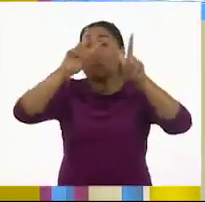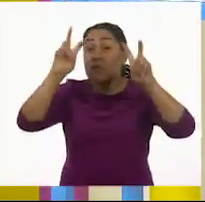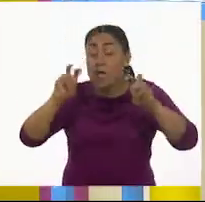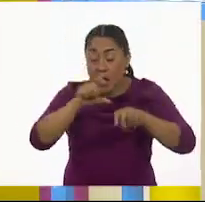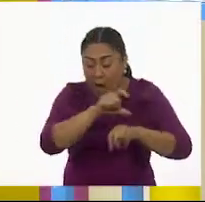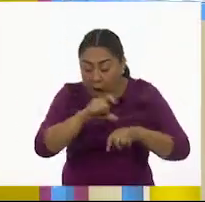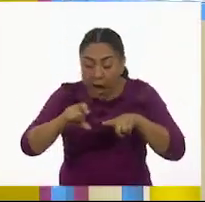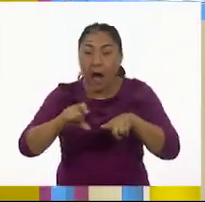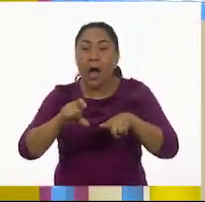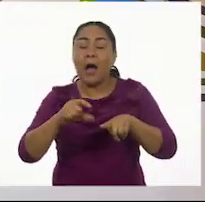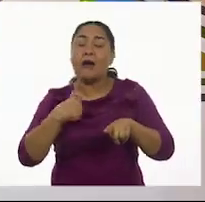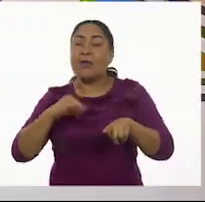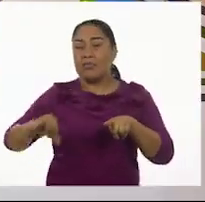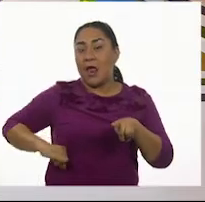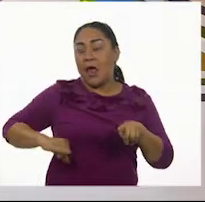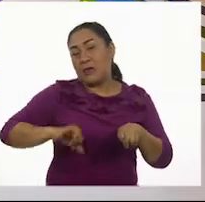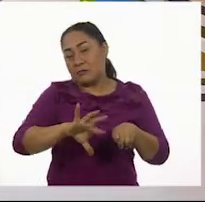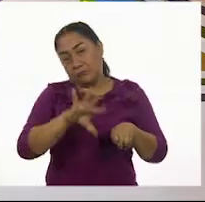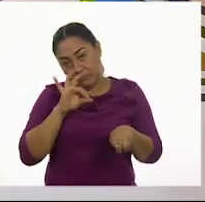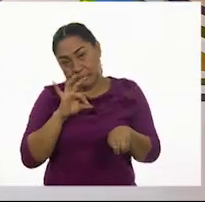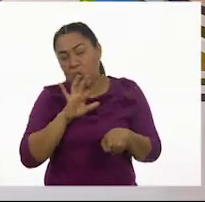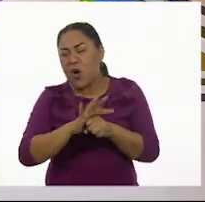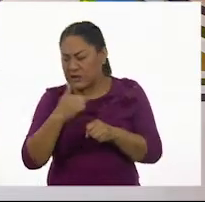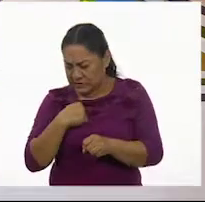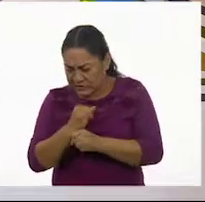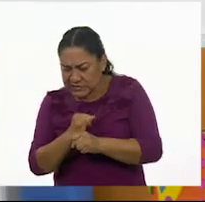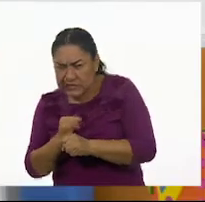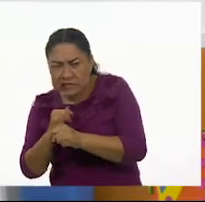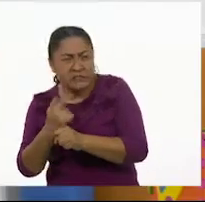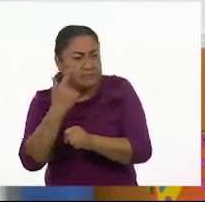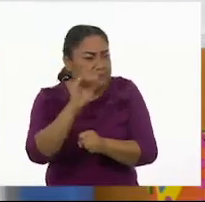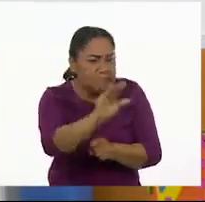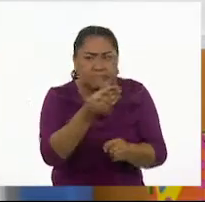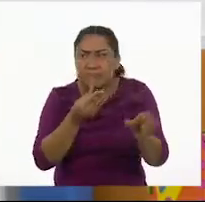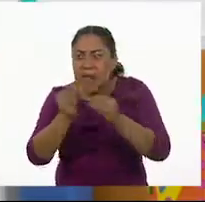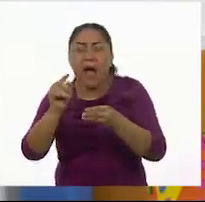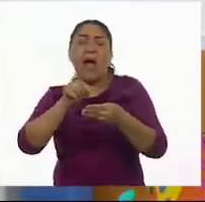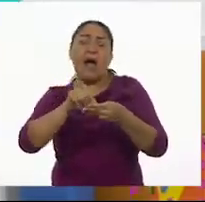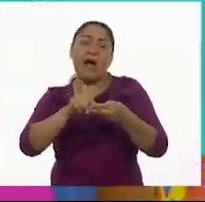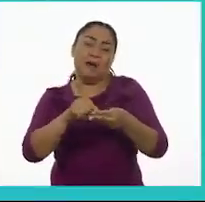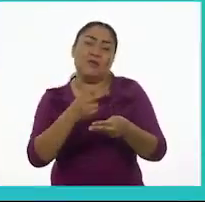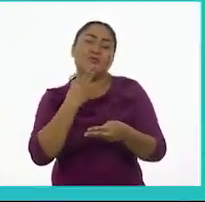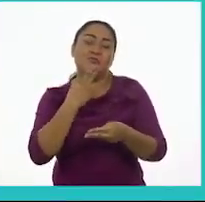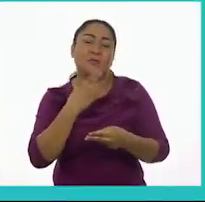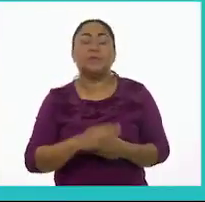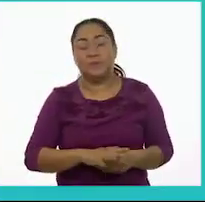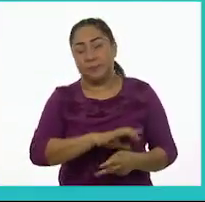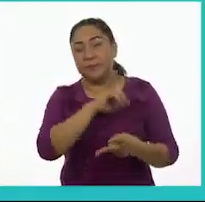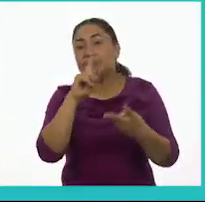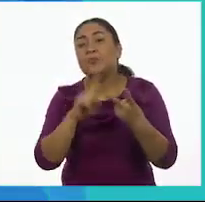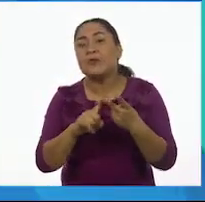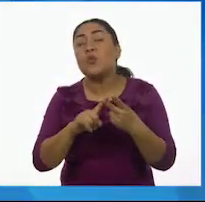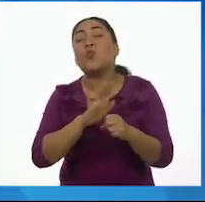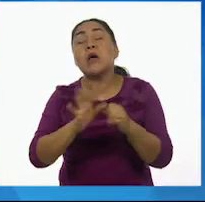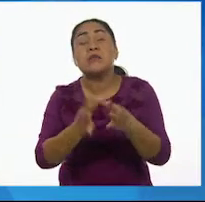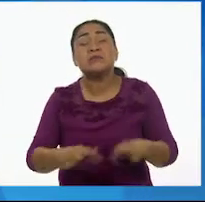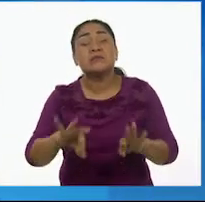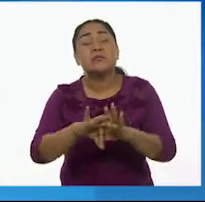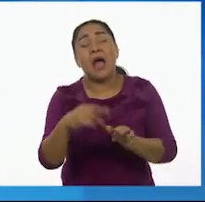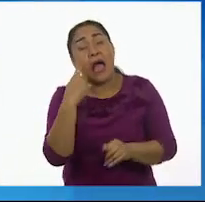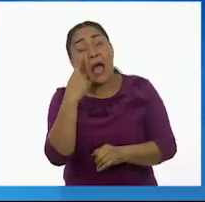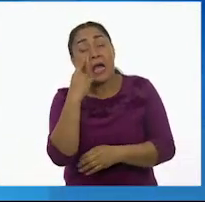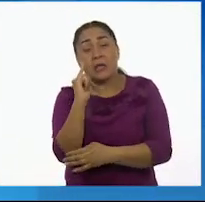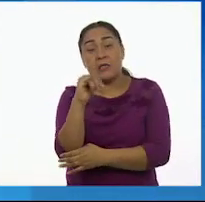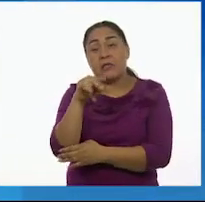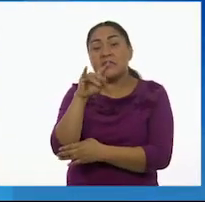Exacto. Y dependiendo de lo que quieras investigar, será el libro que tienes que consultar. Y la segunda parte muy importante. El índice. Porque nos